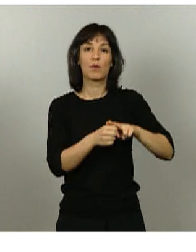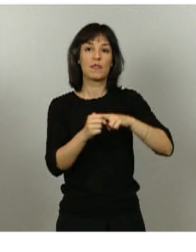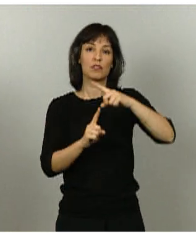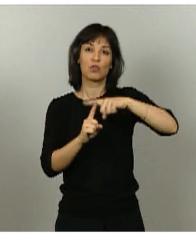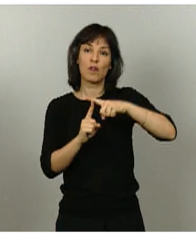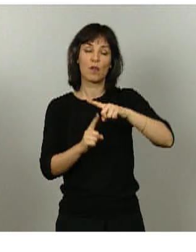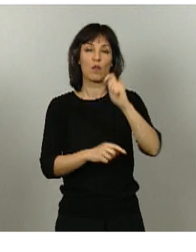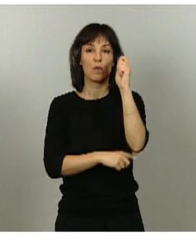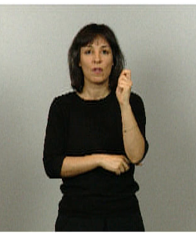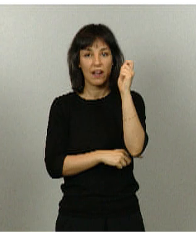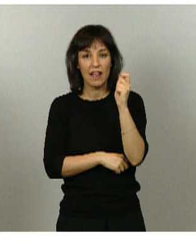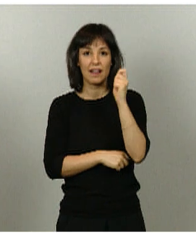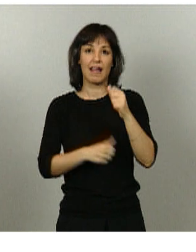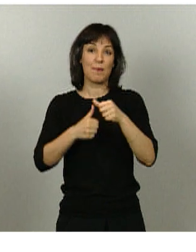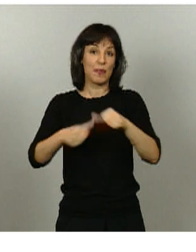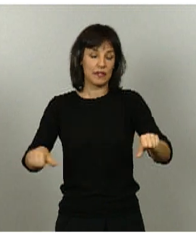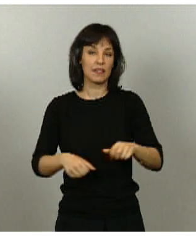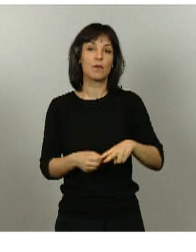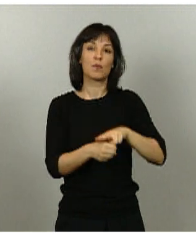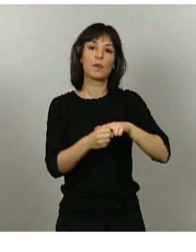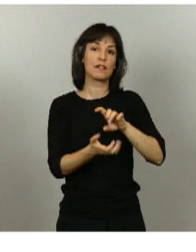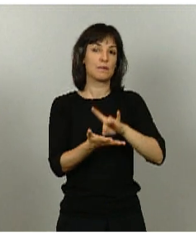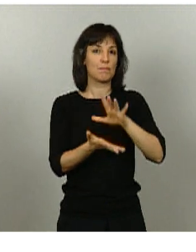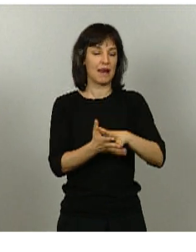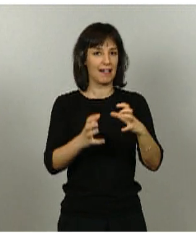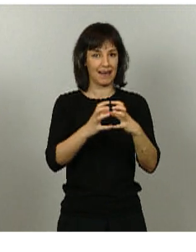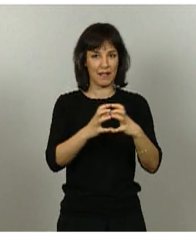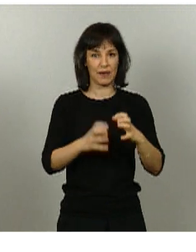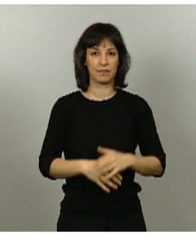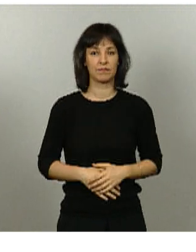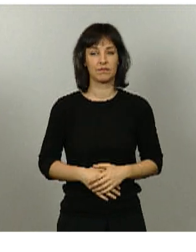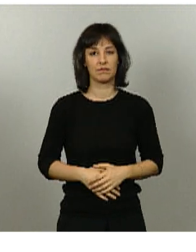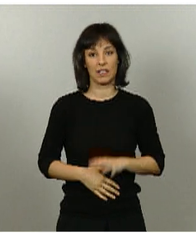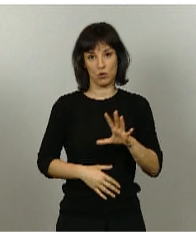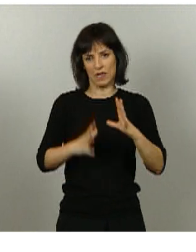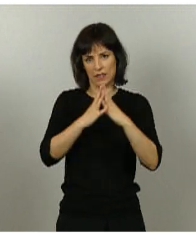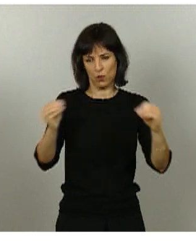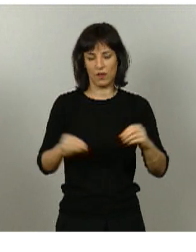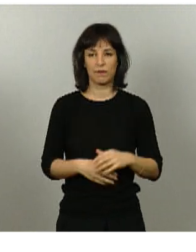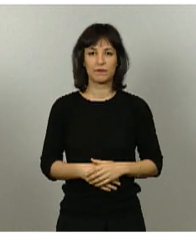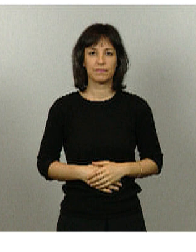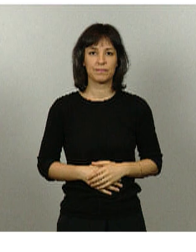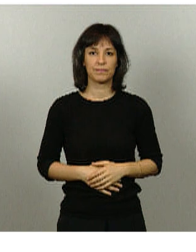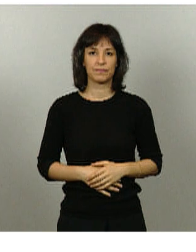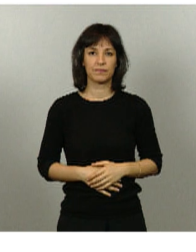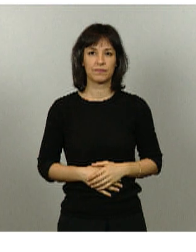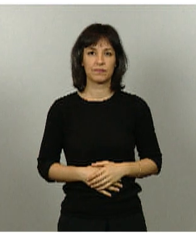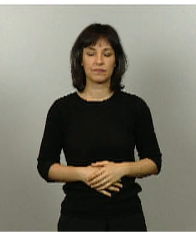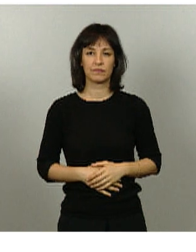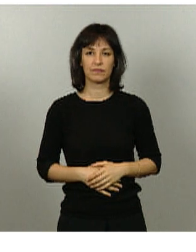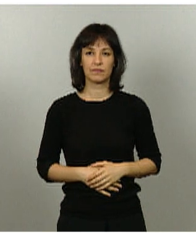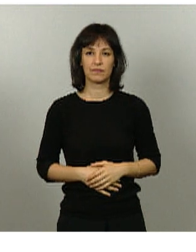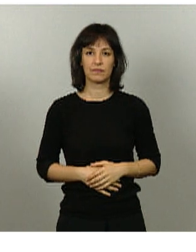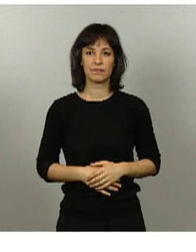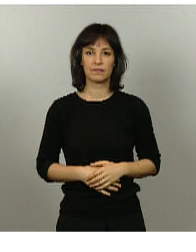y Albacete y las provincias de Málaga y Granada, en la comunidad autónoma de Andalucía. Esto es aproximadamente